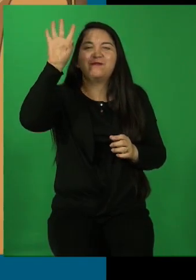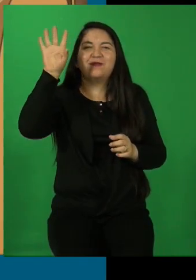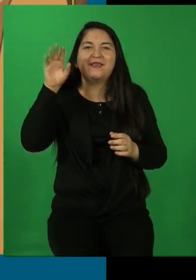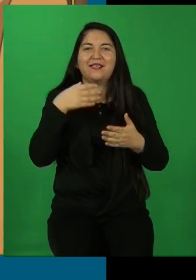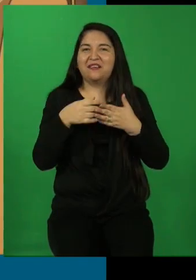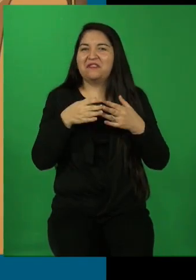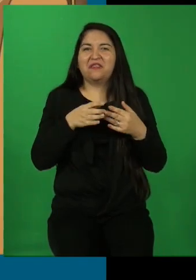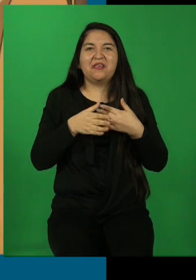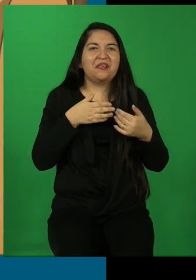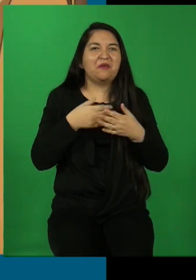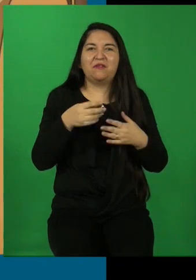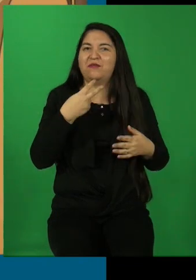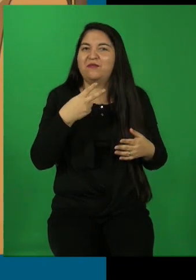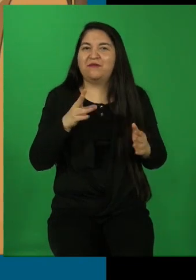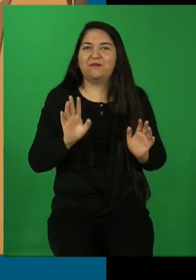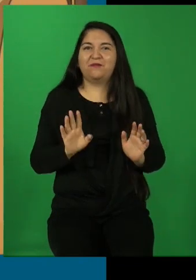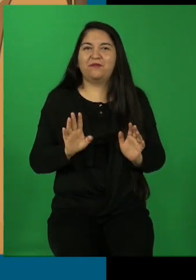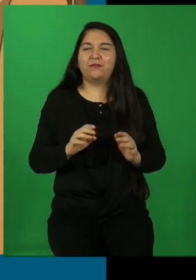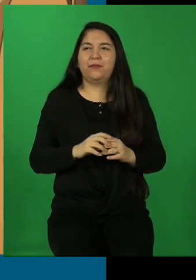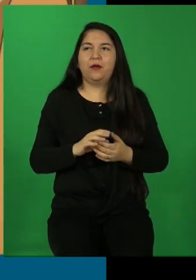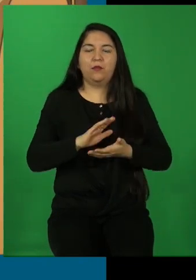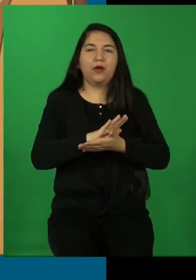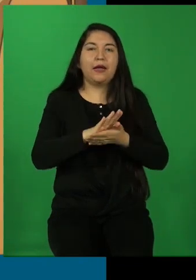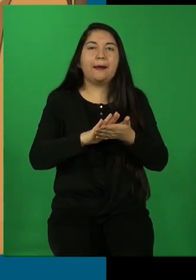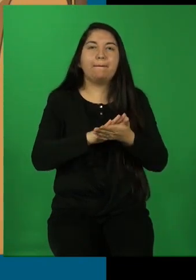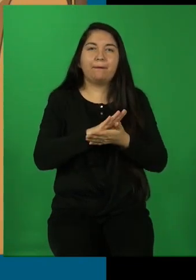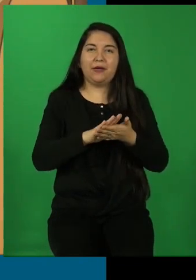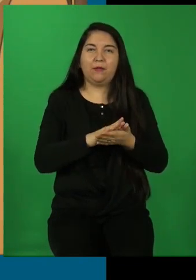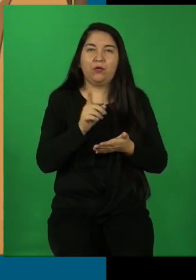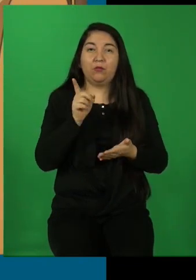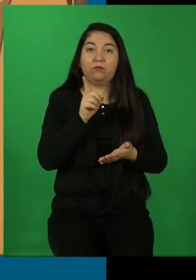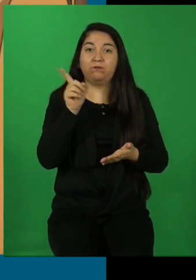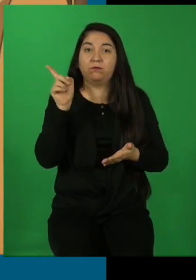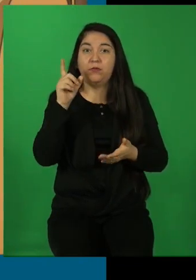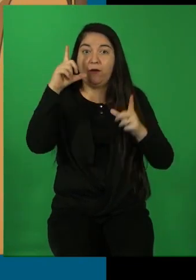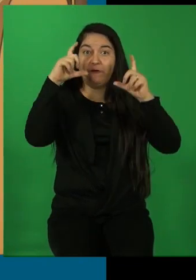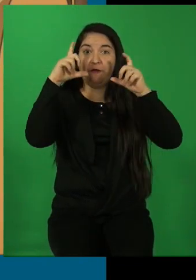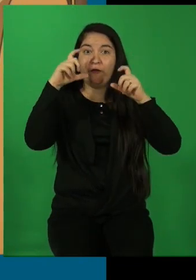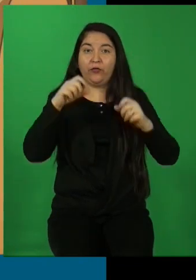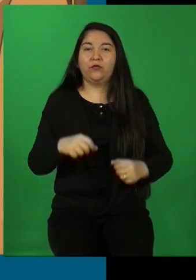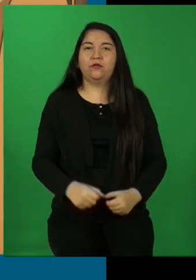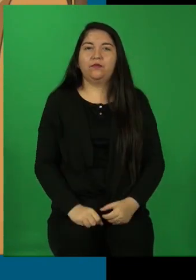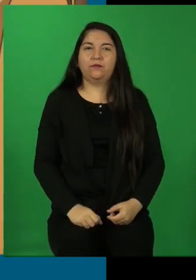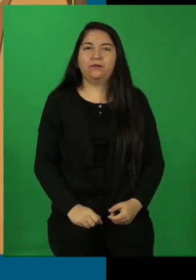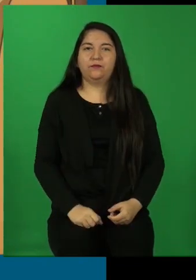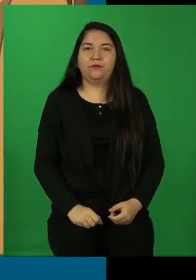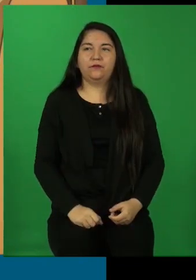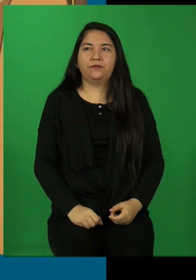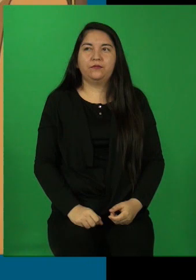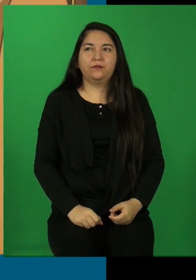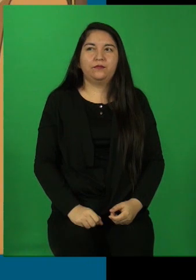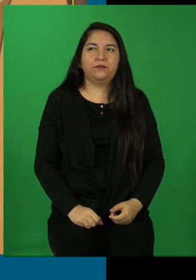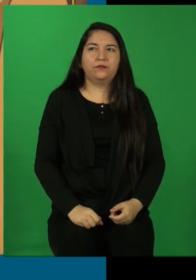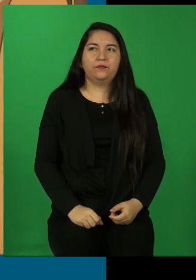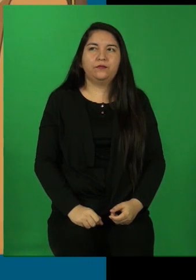Acá tenemos un ejemplo de Ricky Morty en un capítulo que